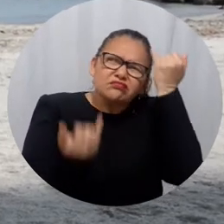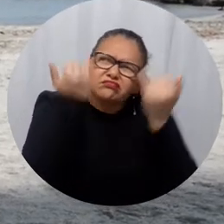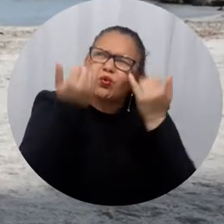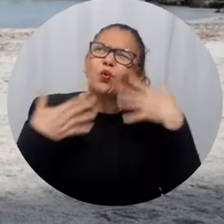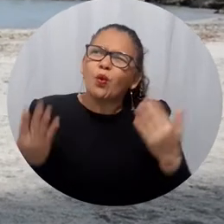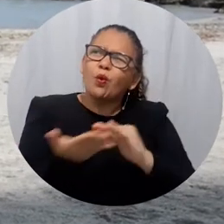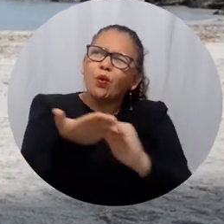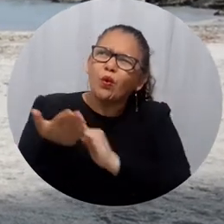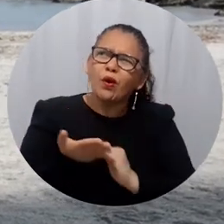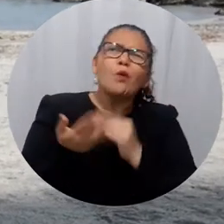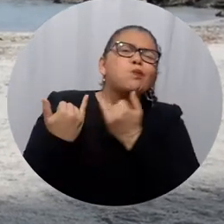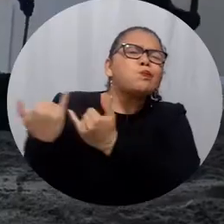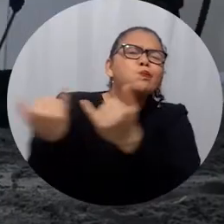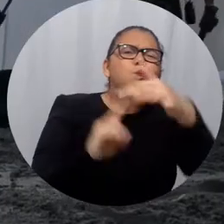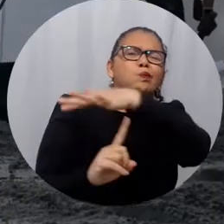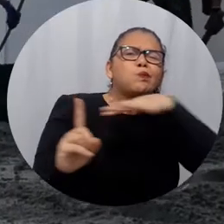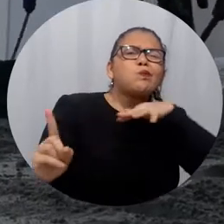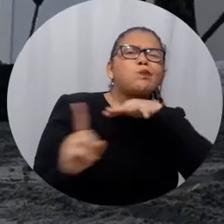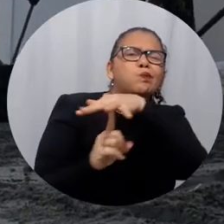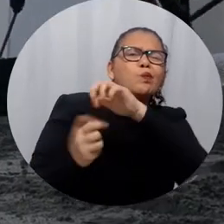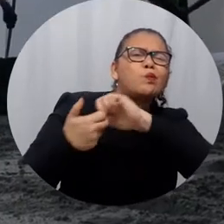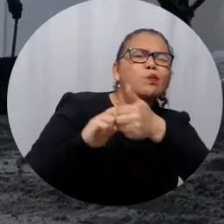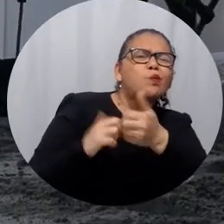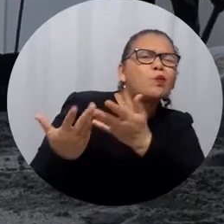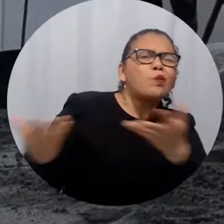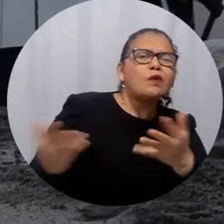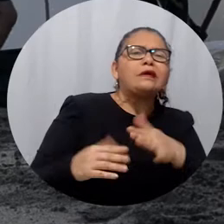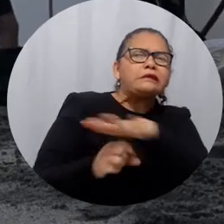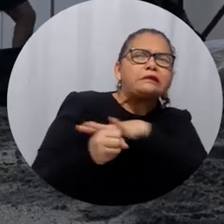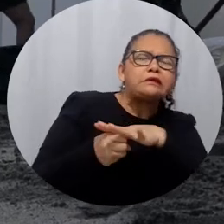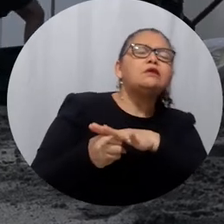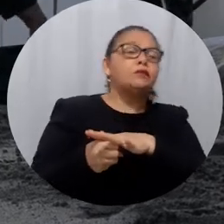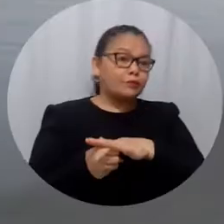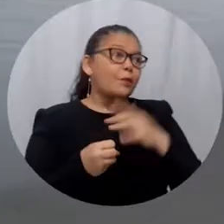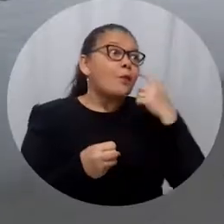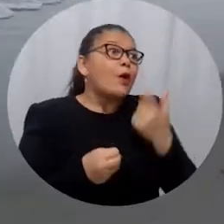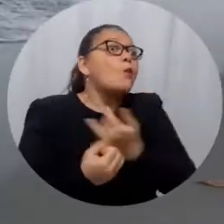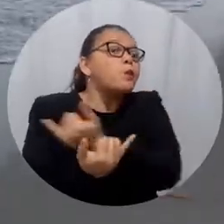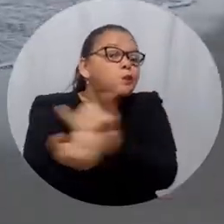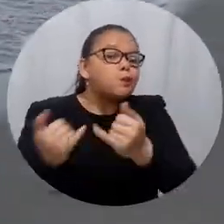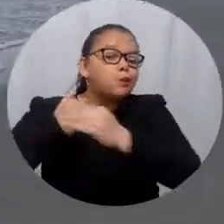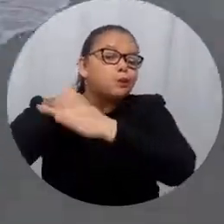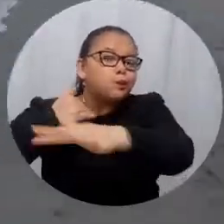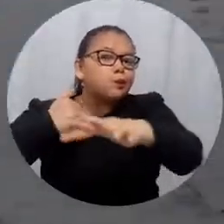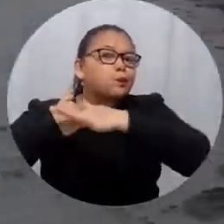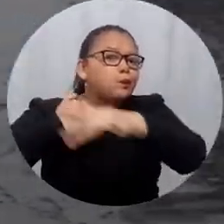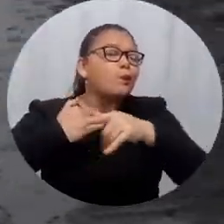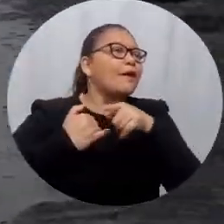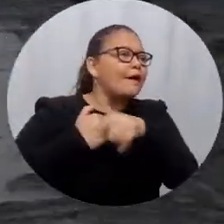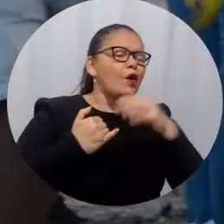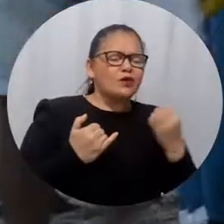soluciones a las realidades o a las problemáticas ambientales en este caso, como los tiene por ejemplo la sociedad del mar, la